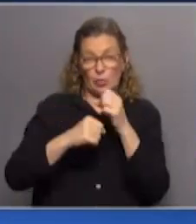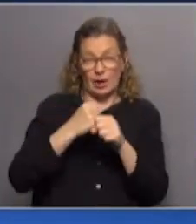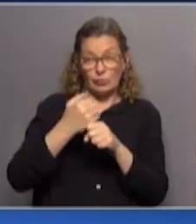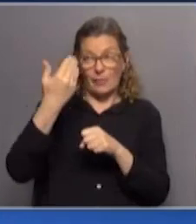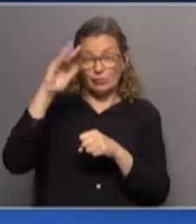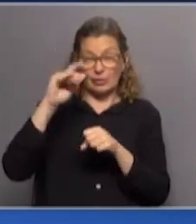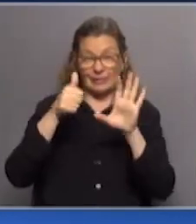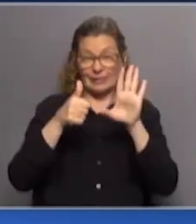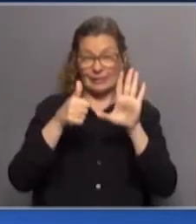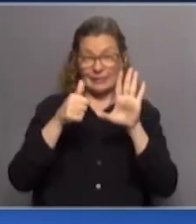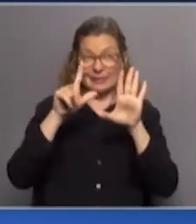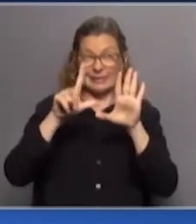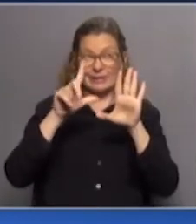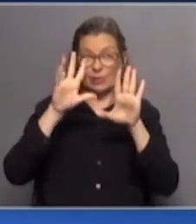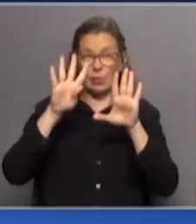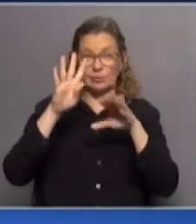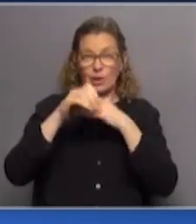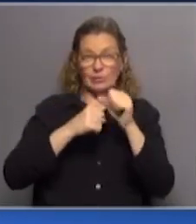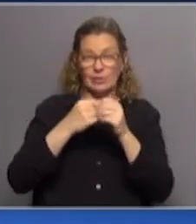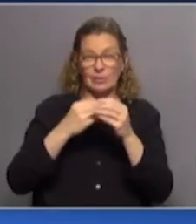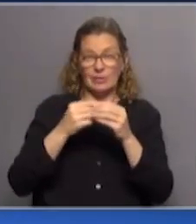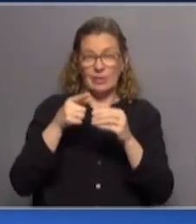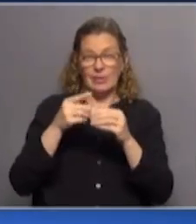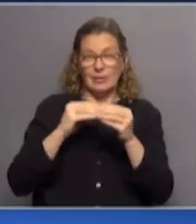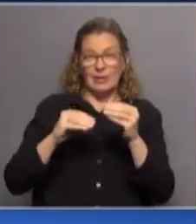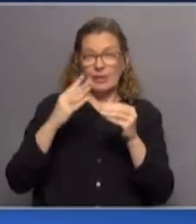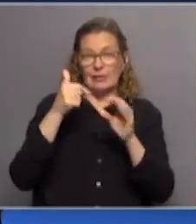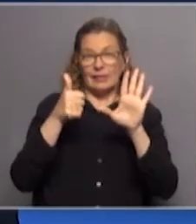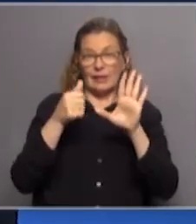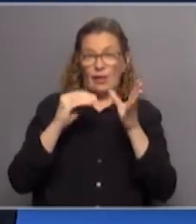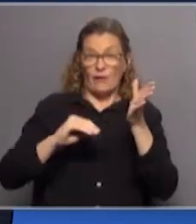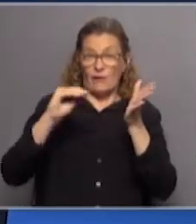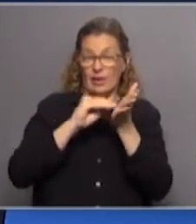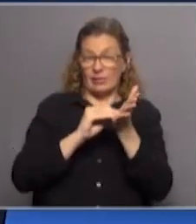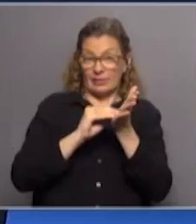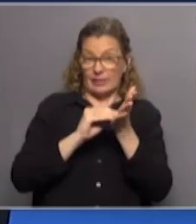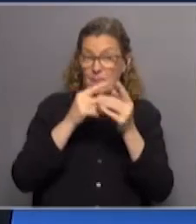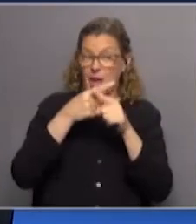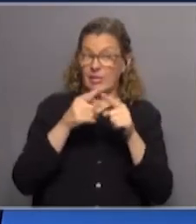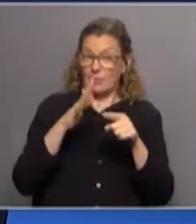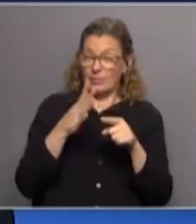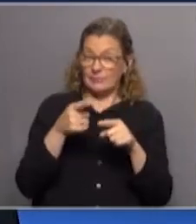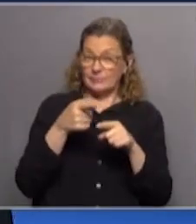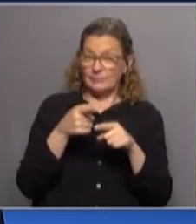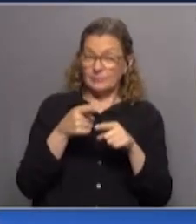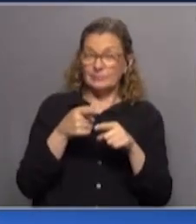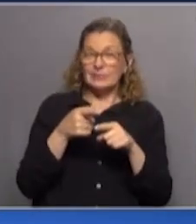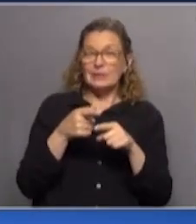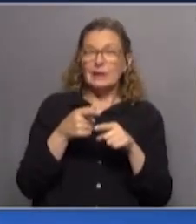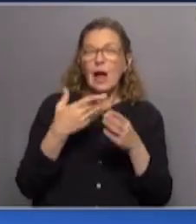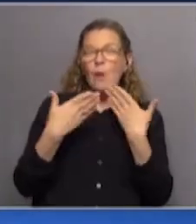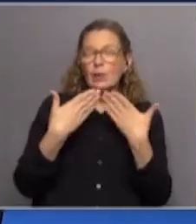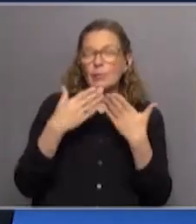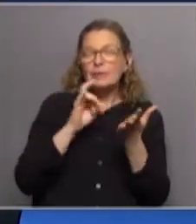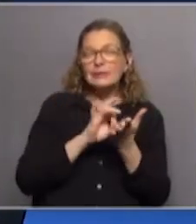mayores de 74 es 6 veces y media eso, digamos. Pero esto es una cosa muy importante del sistema, ya que hablamos del sistema,